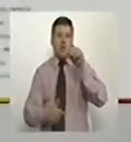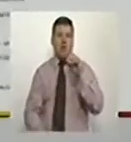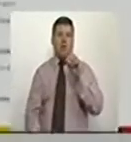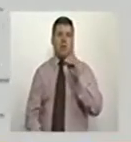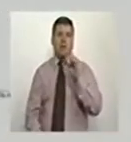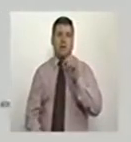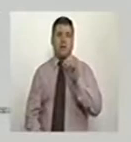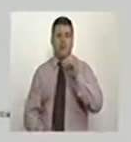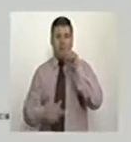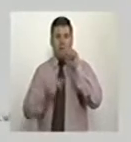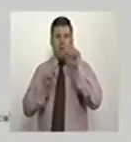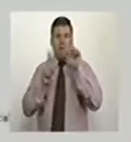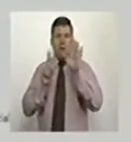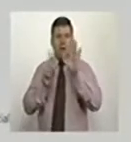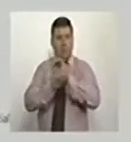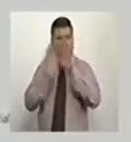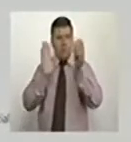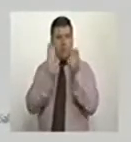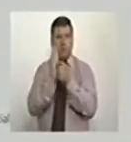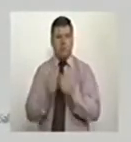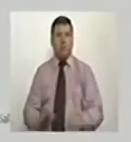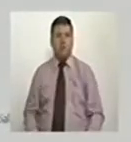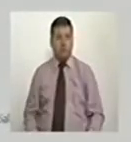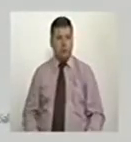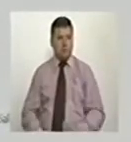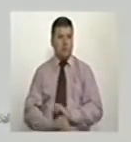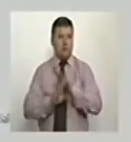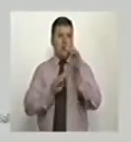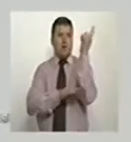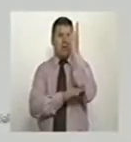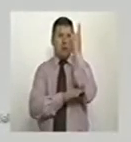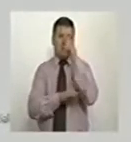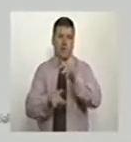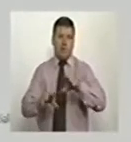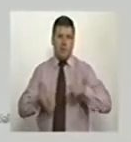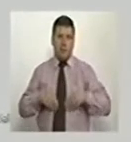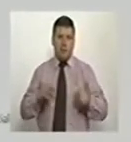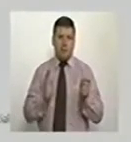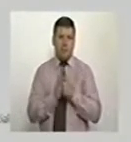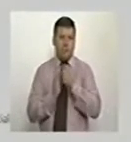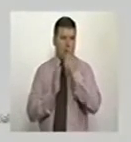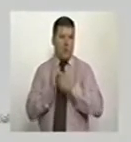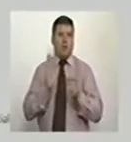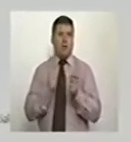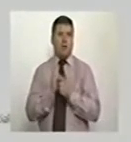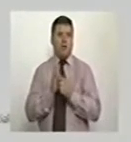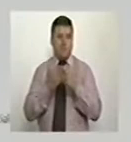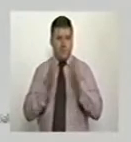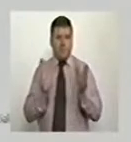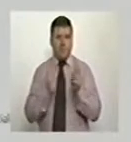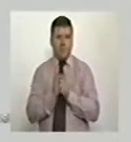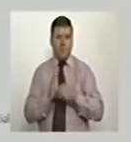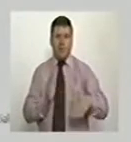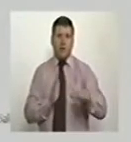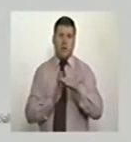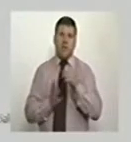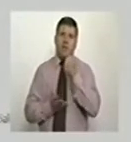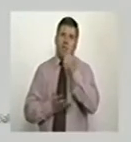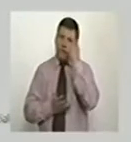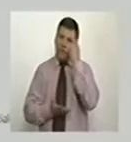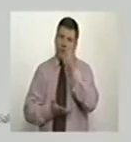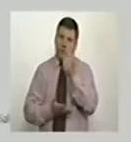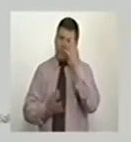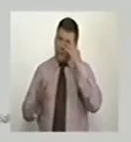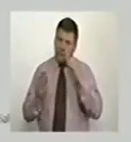encuentran contenidos en seis declaraciones. La declaración general de aceptación. Ratificación de las disposiciones de régimen de patentes.